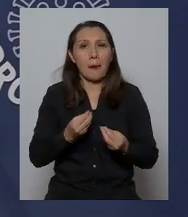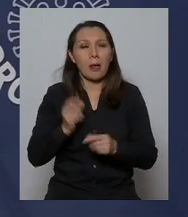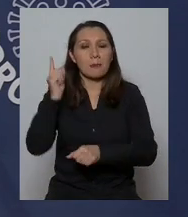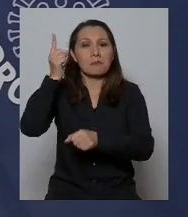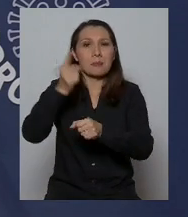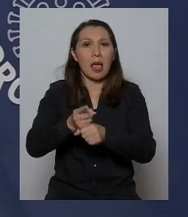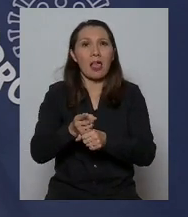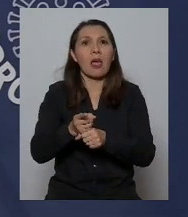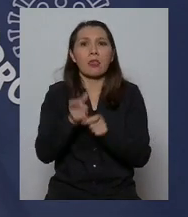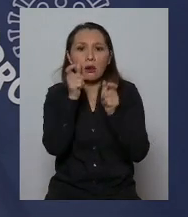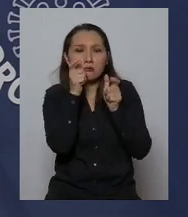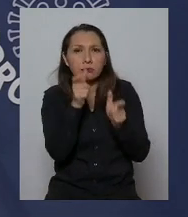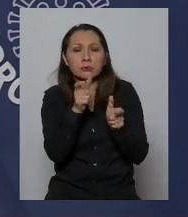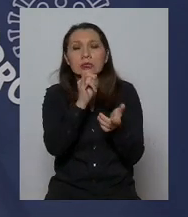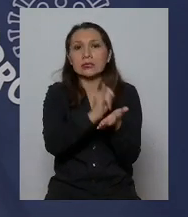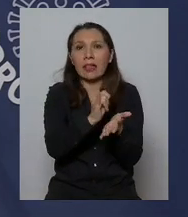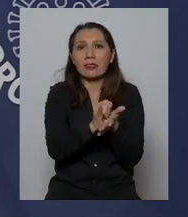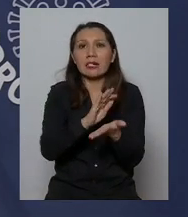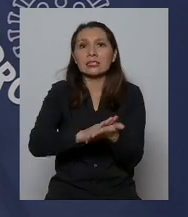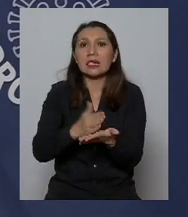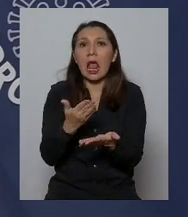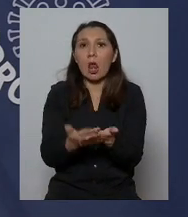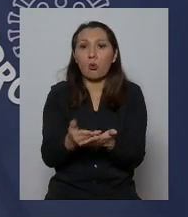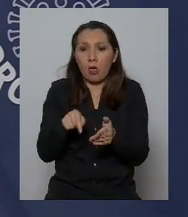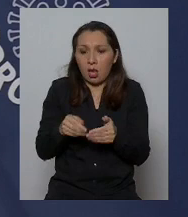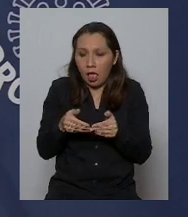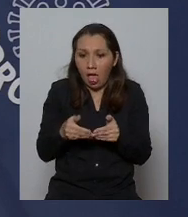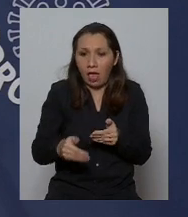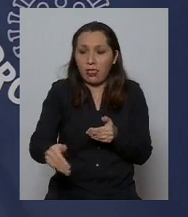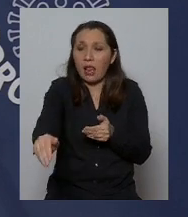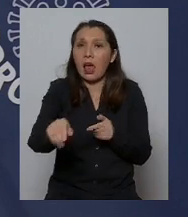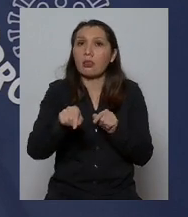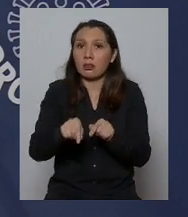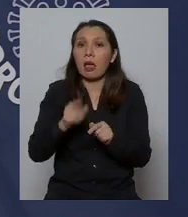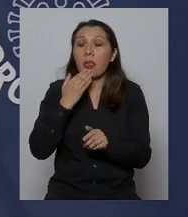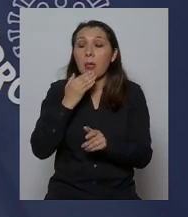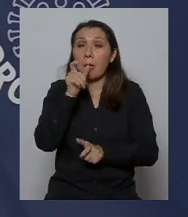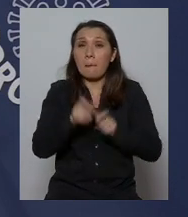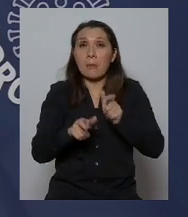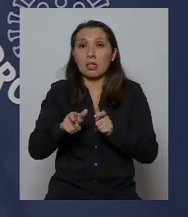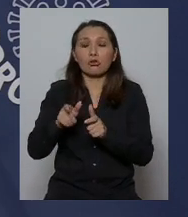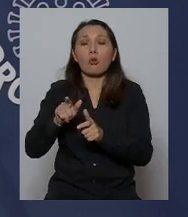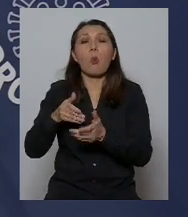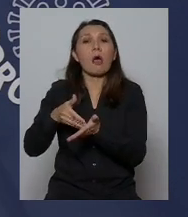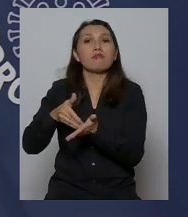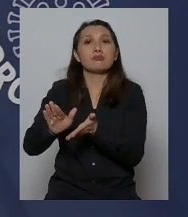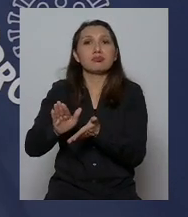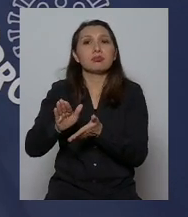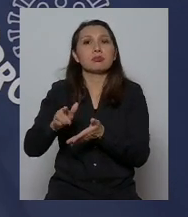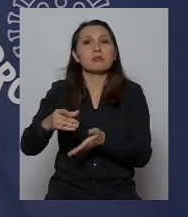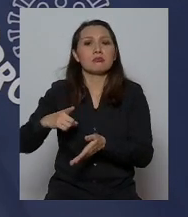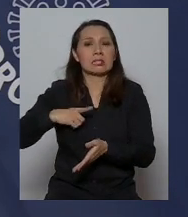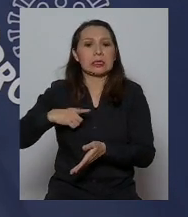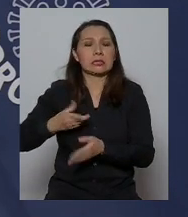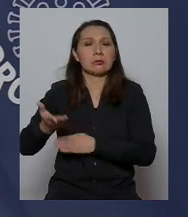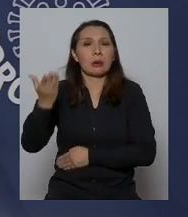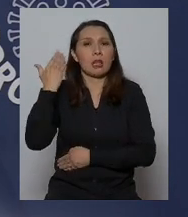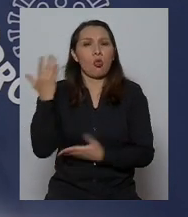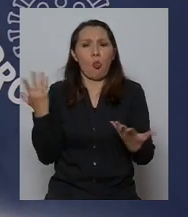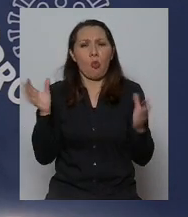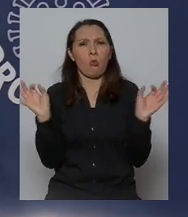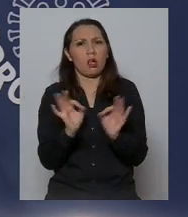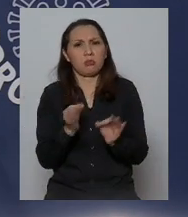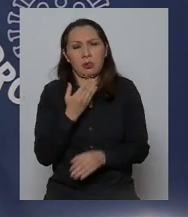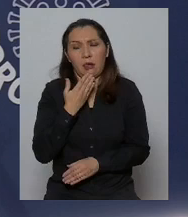que ha instruido la superintendencia de salud esto es para ahora en adelante también para las personas que han sido rechazadas en el pasado cómo se puede